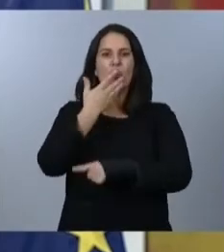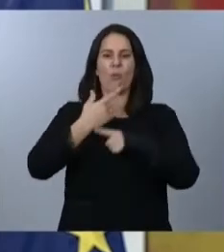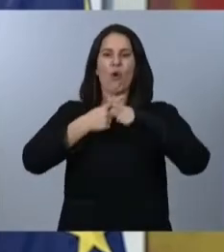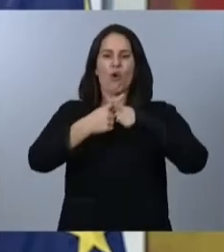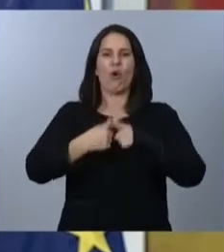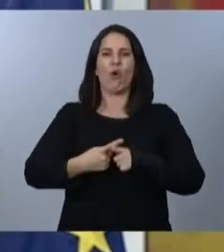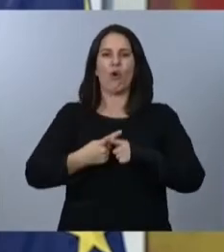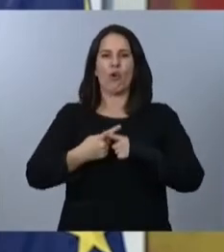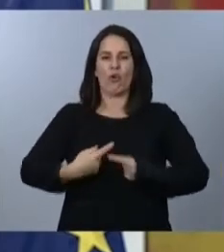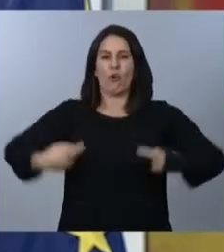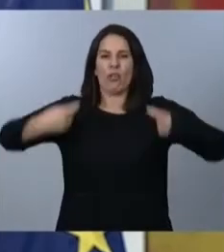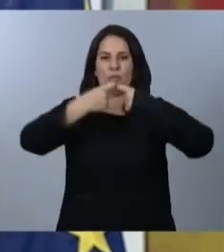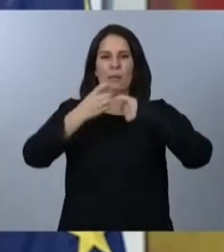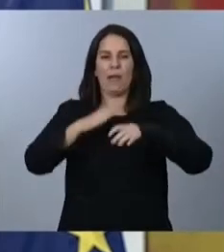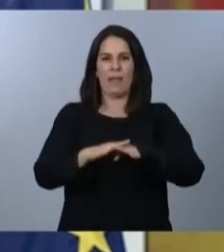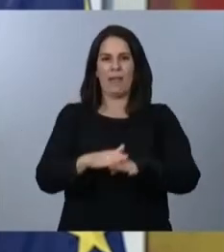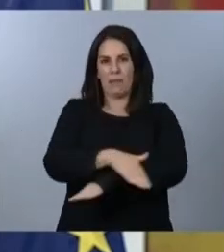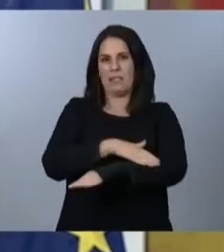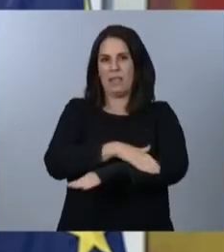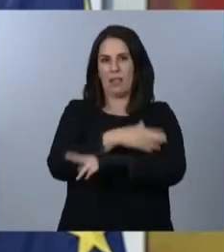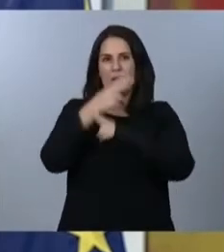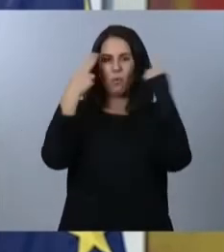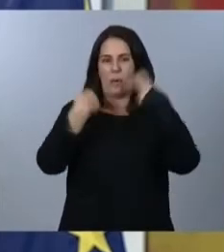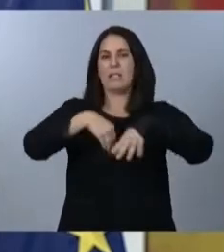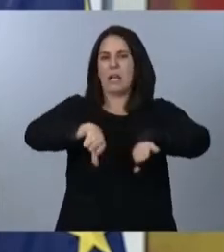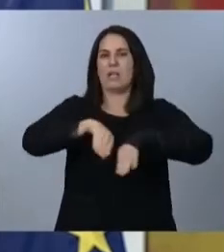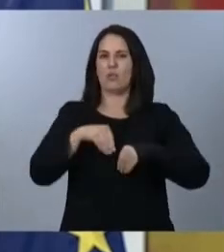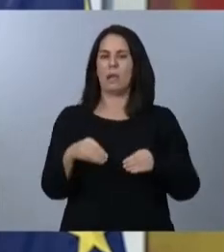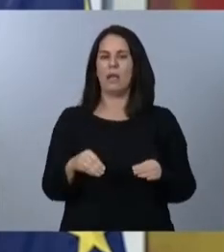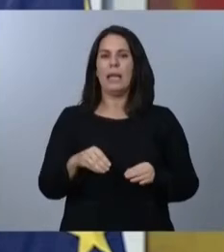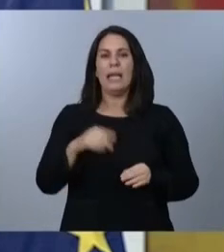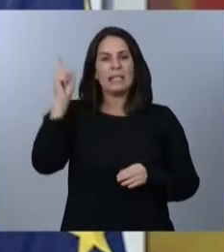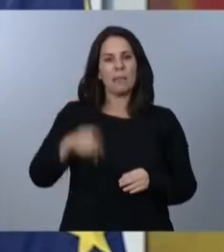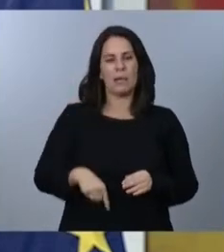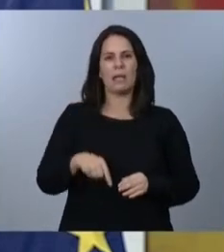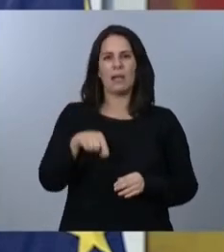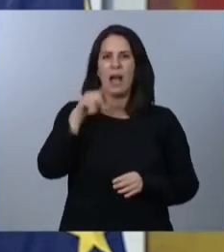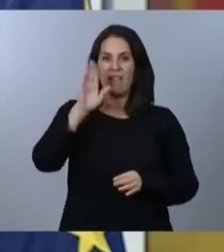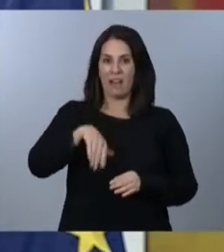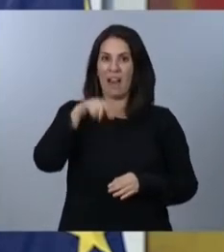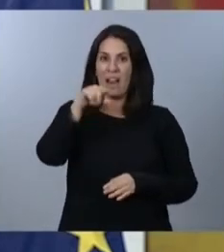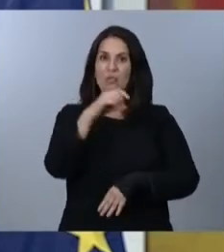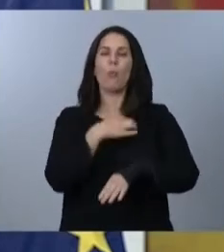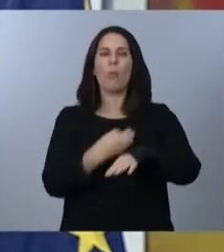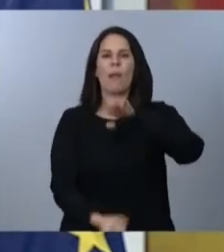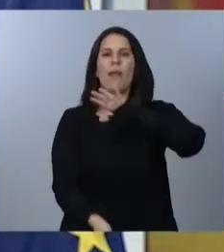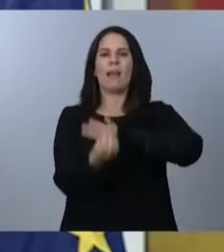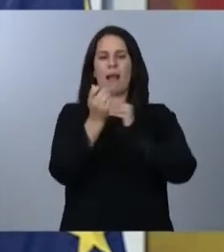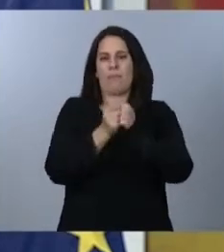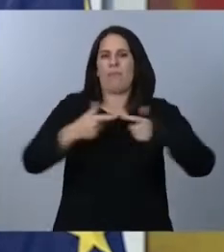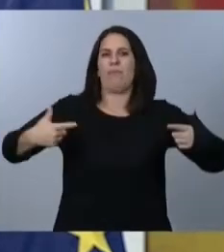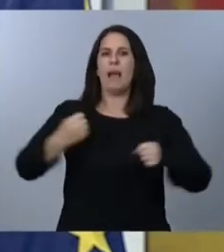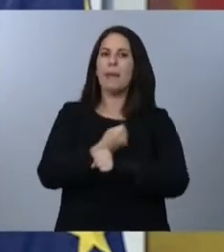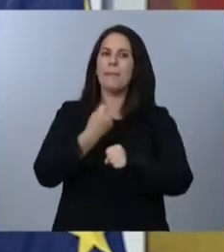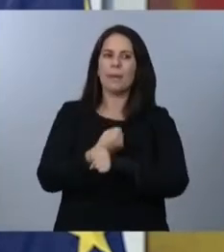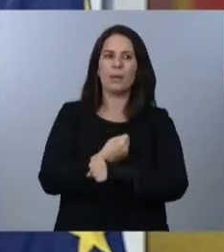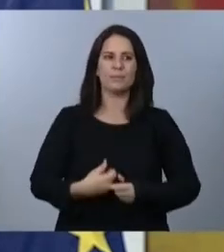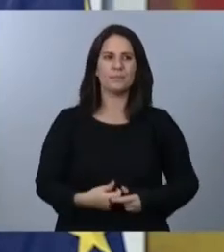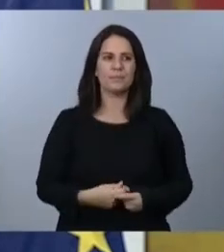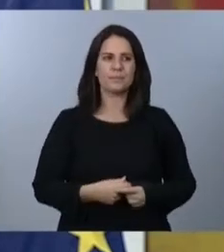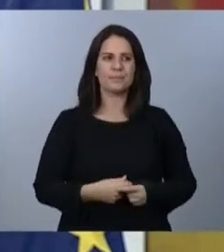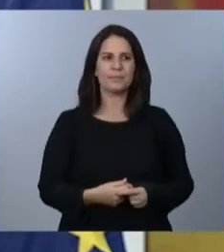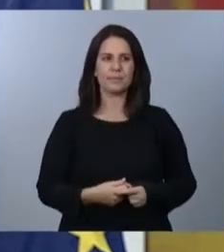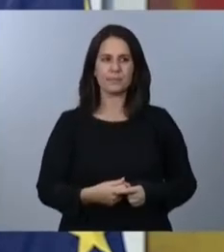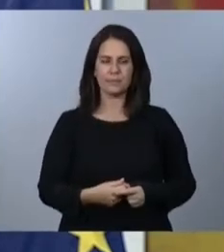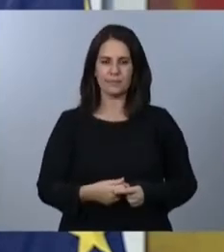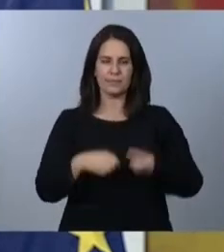públicas en este ámbito y que, además, sea una fuente para la creación de empleo. En tercer lugar, el refuerzo de la protección